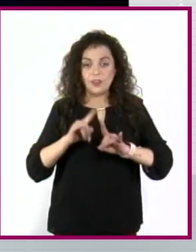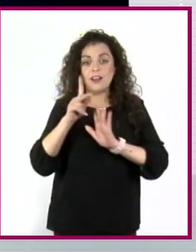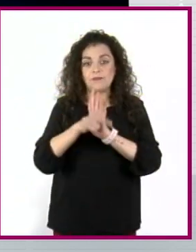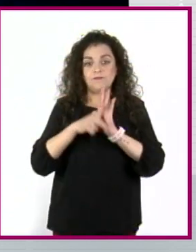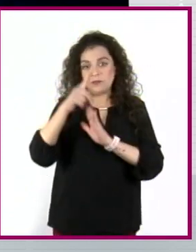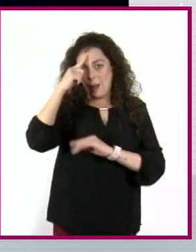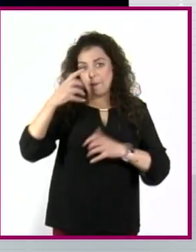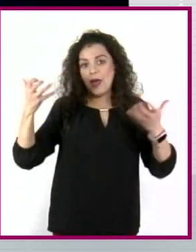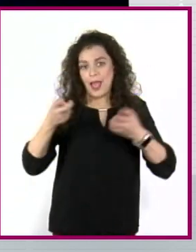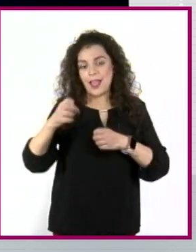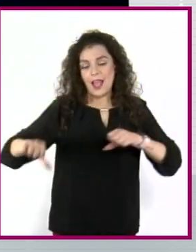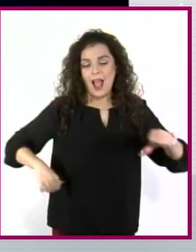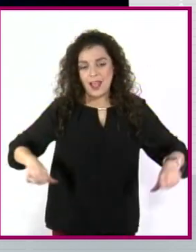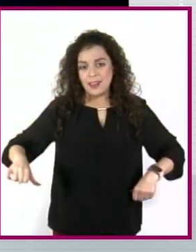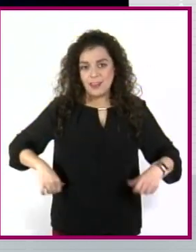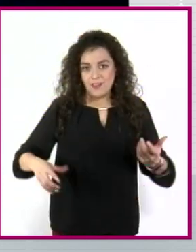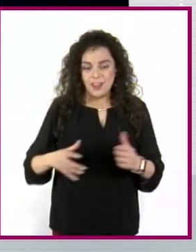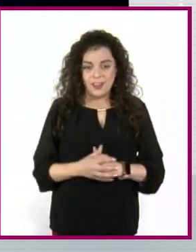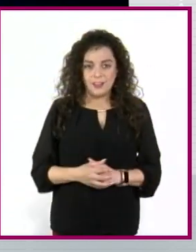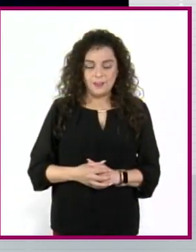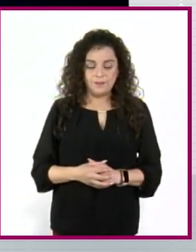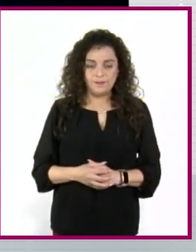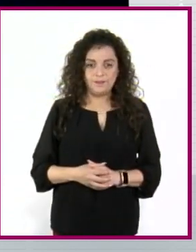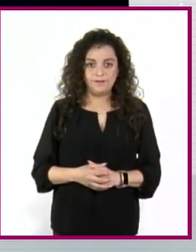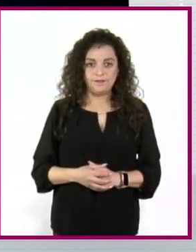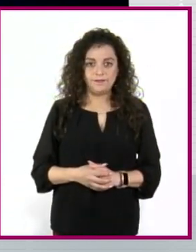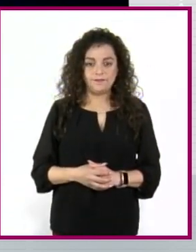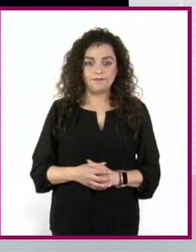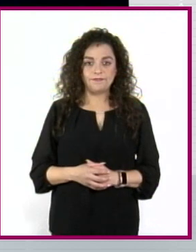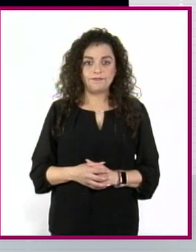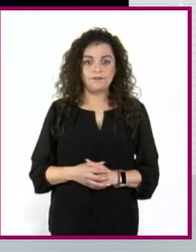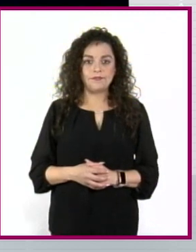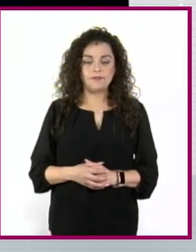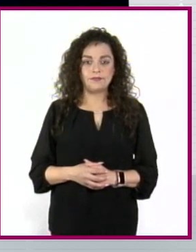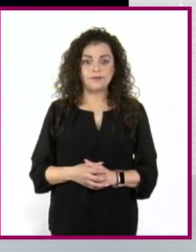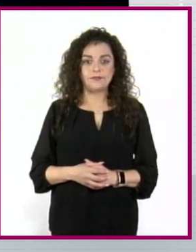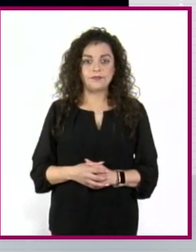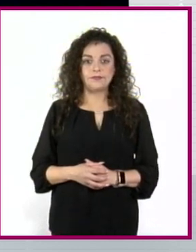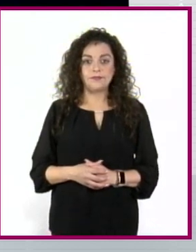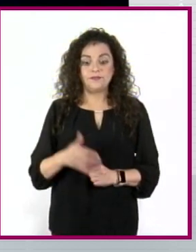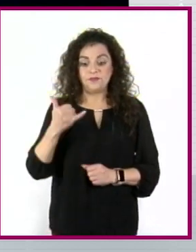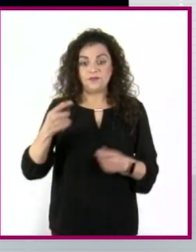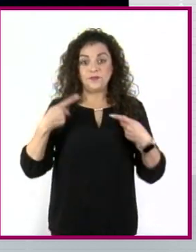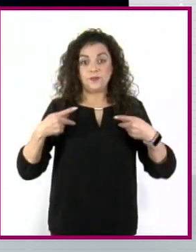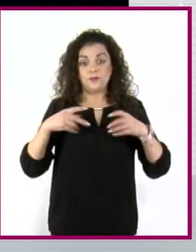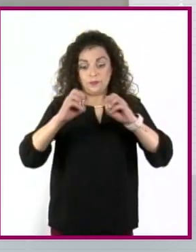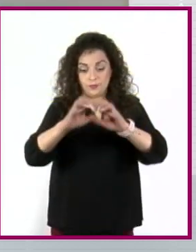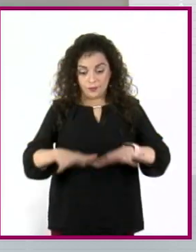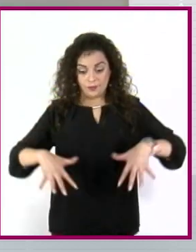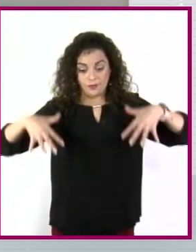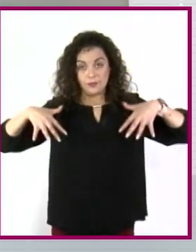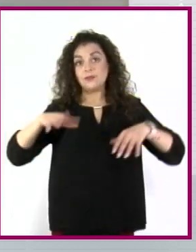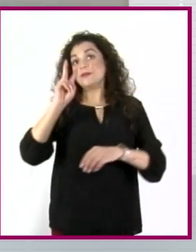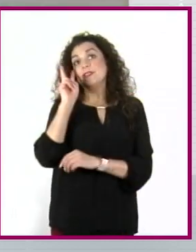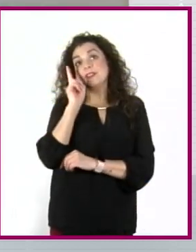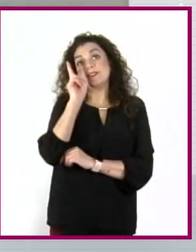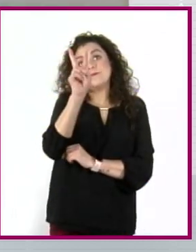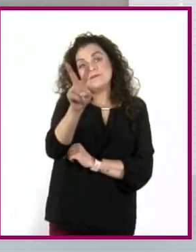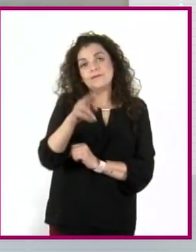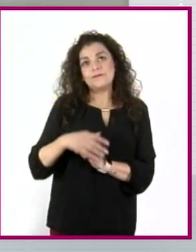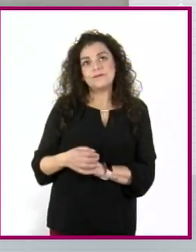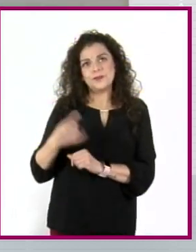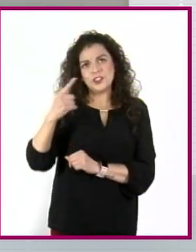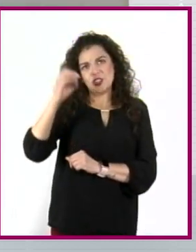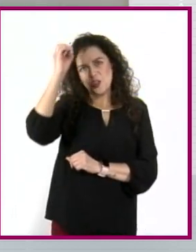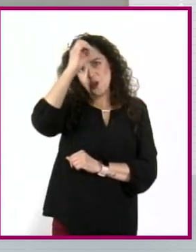ejercicio. Entonces, ahí hay un, y la vuelta, ¿no? De quienes están de público, ¿qué les parece